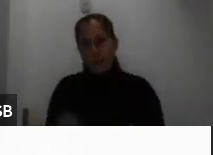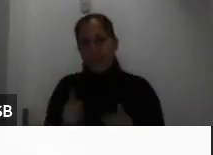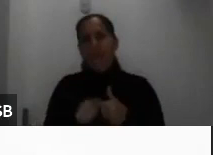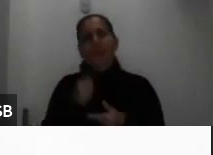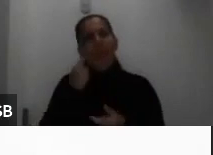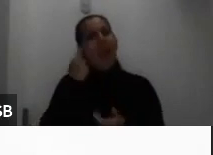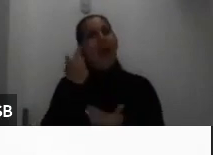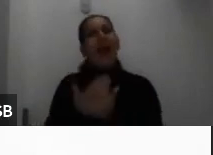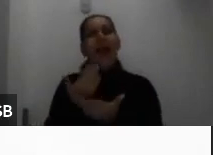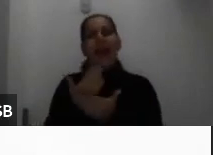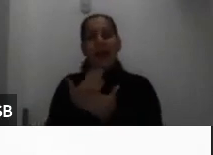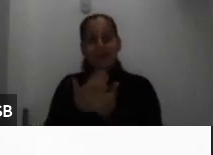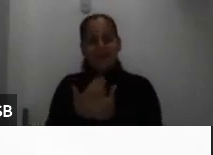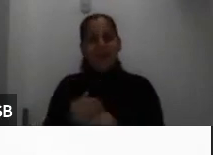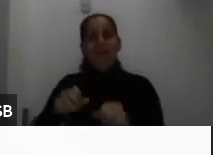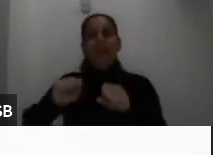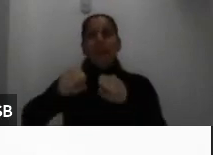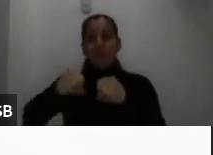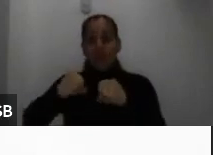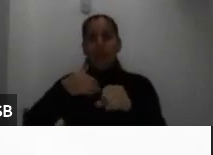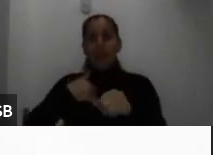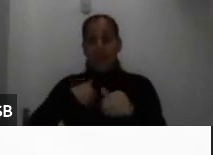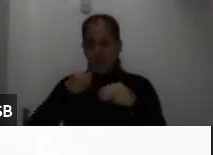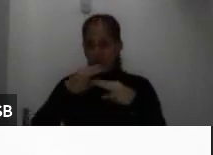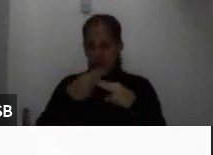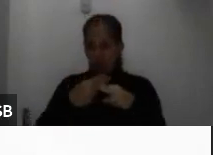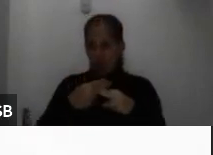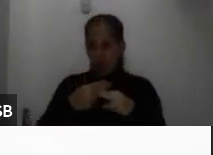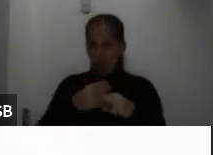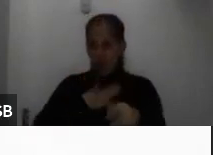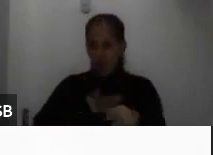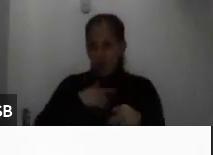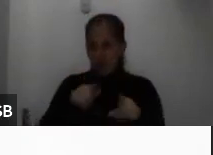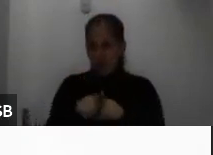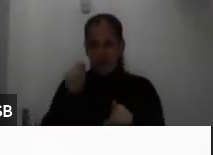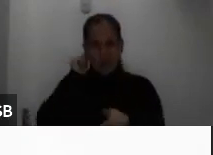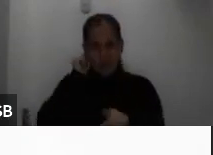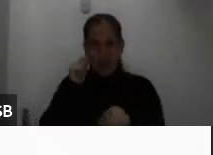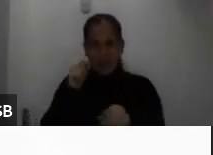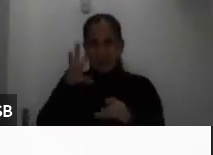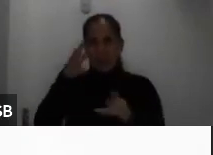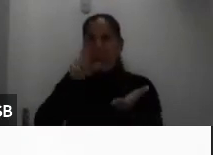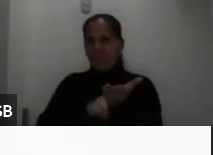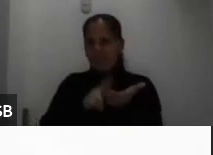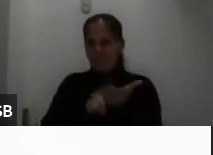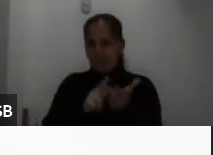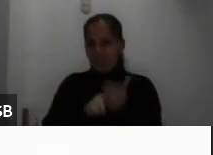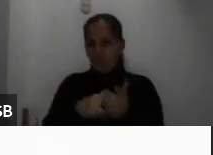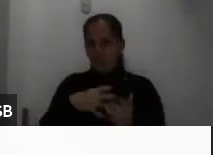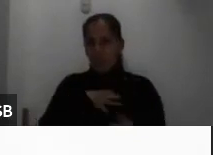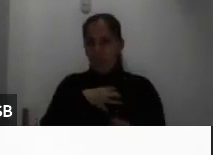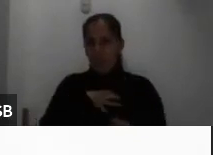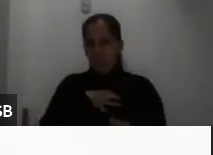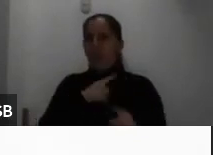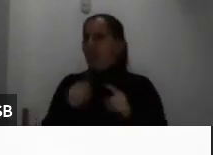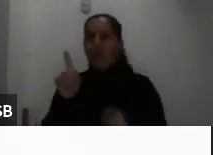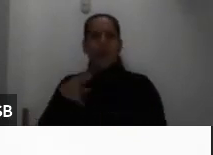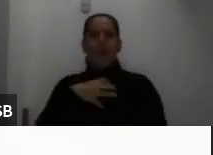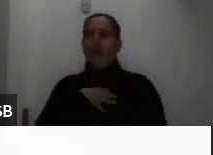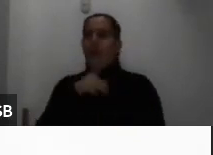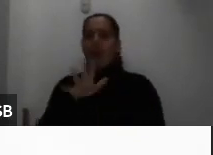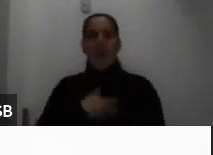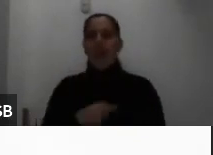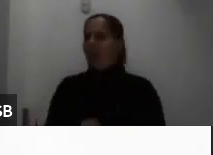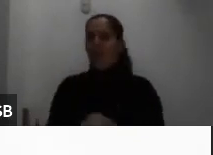que la moto aunque está inscrita en el ministro inscrita perdón en el registro de la propiedad no le pertenece a su